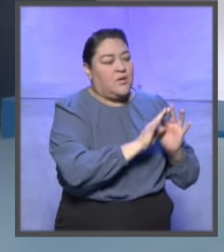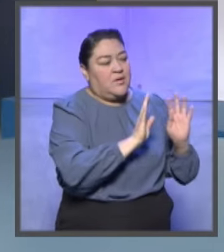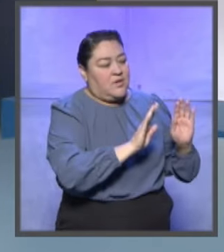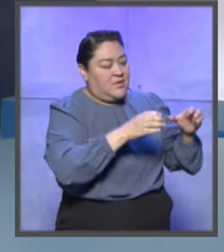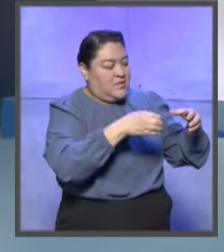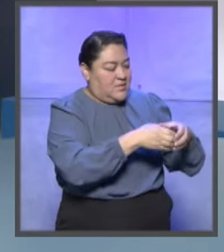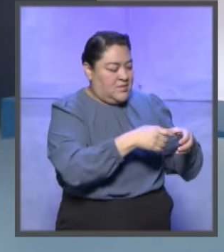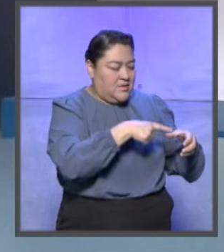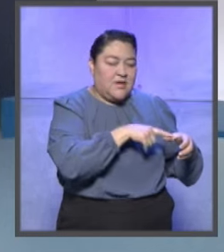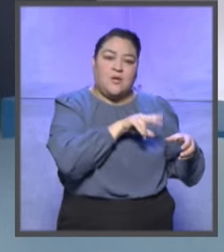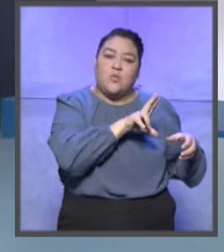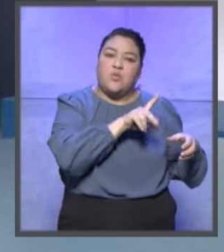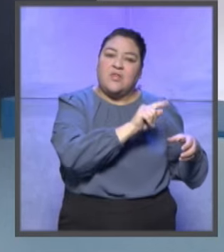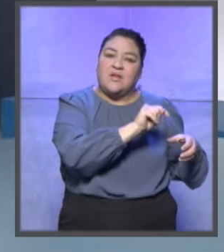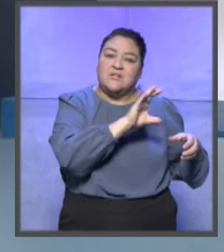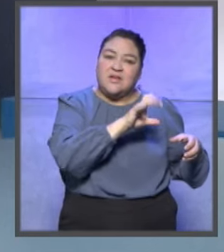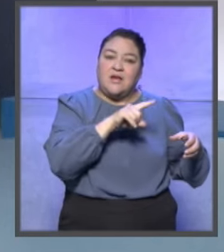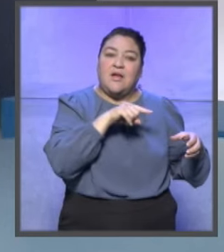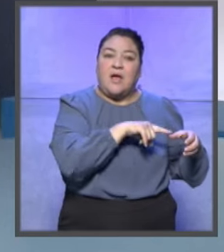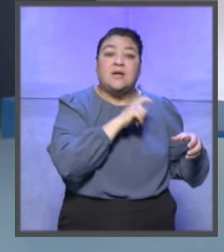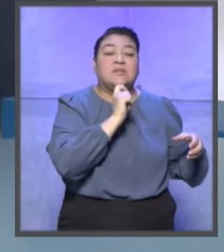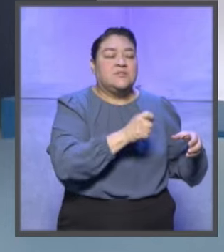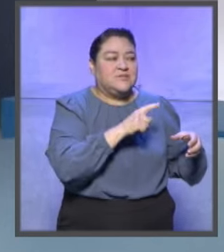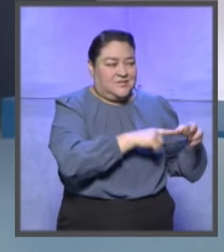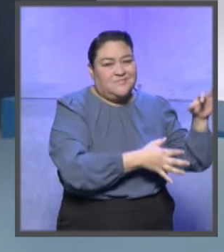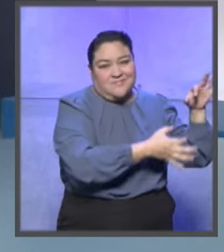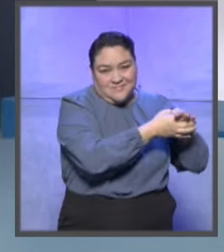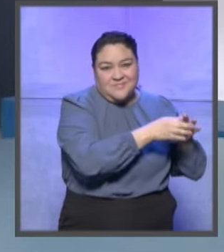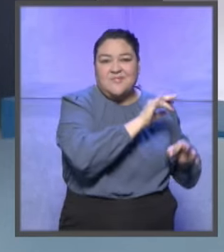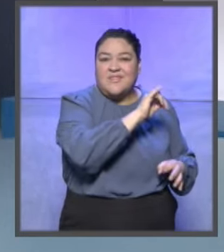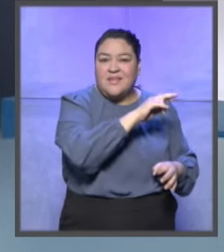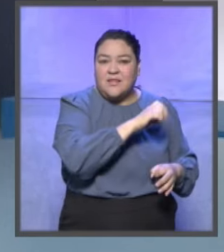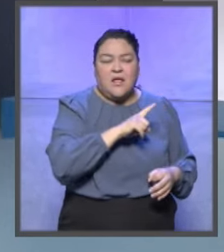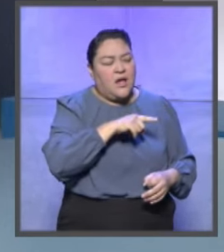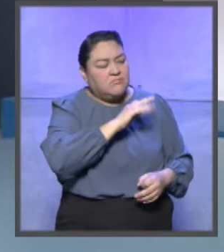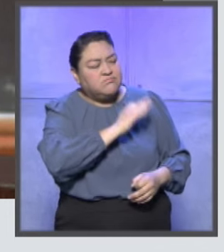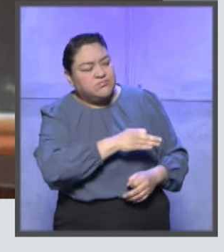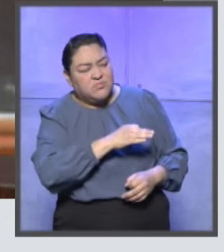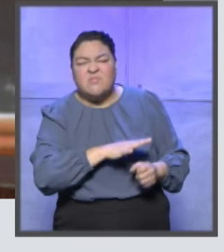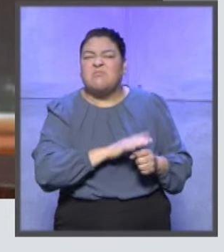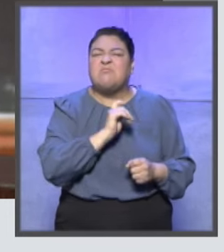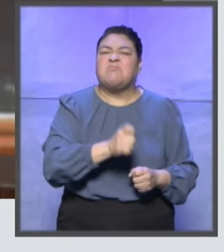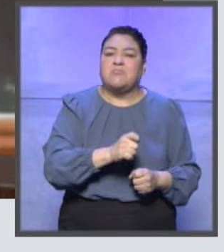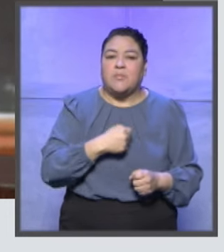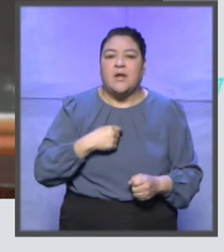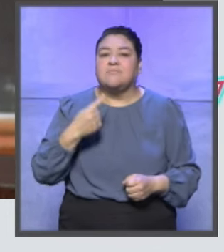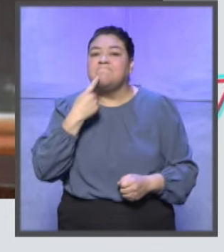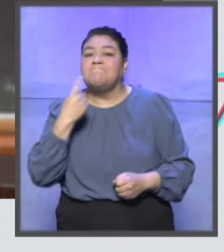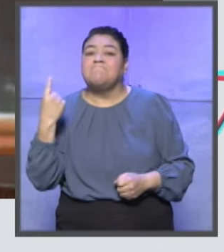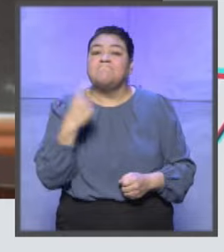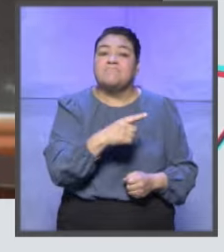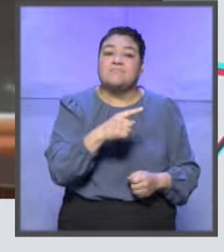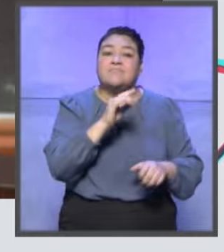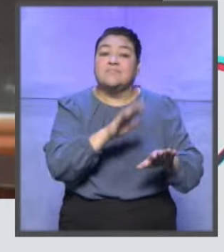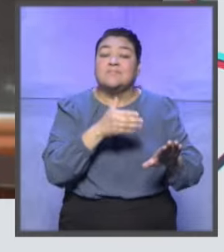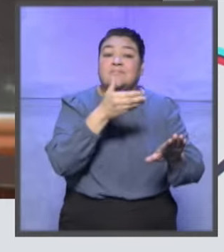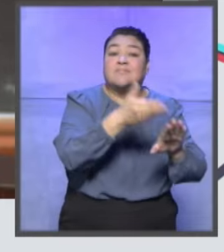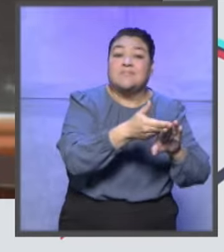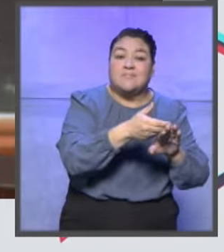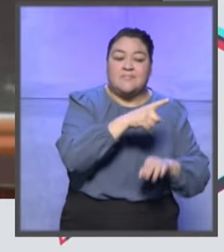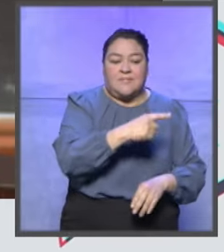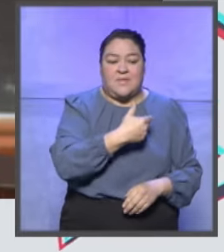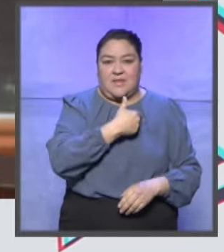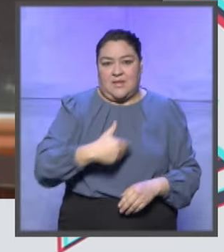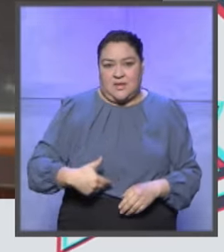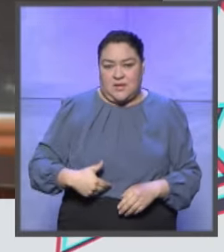emitido por la Unidad Técnica de lo Contencioso Electoral del Instituto Nacional Electoral, que desechó la queja interpuesta en contra